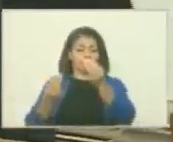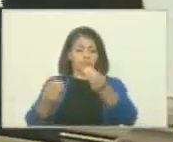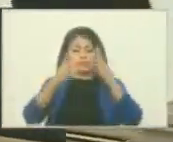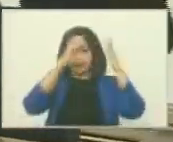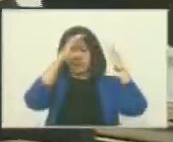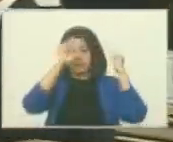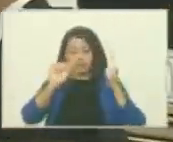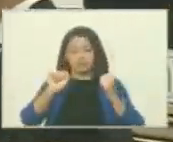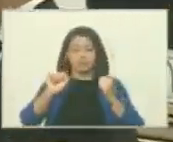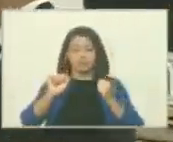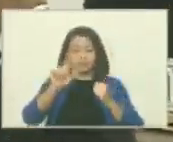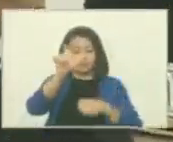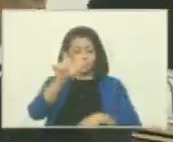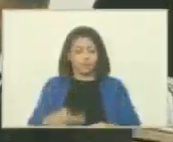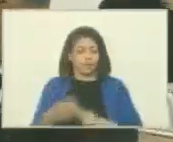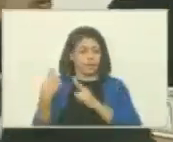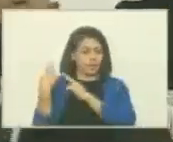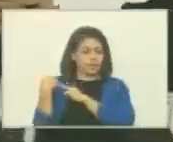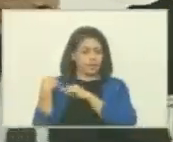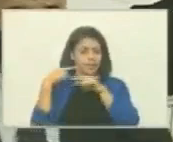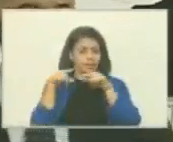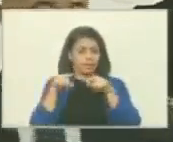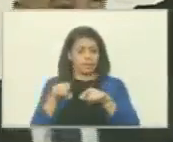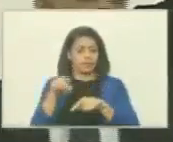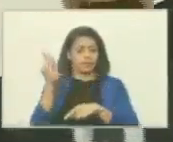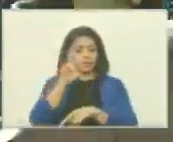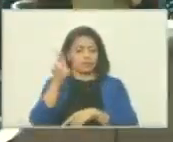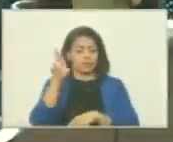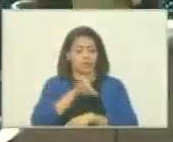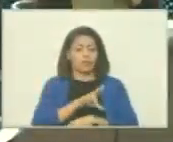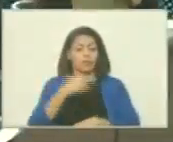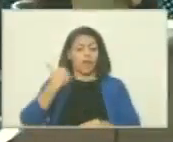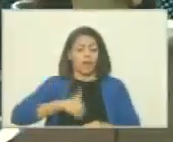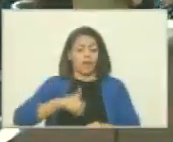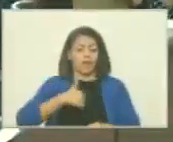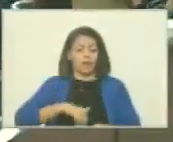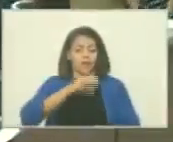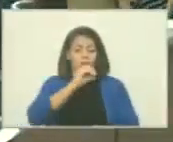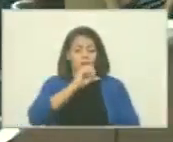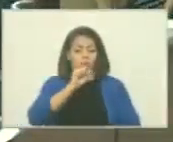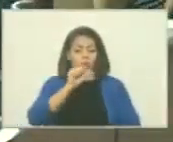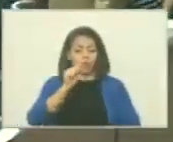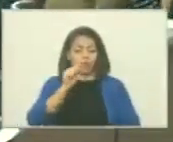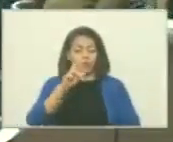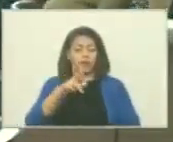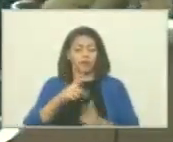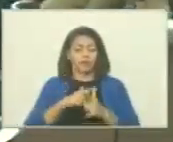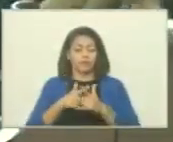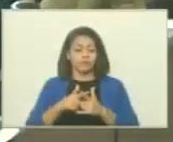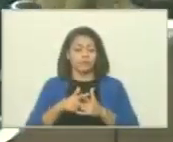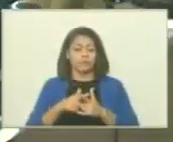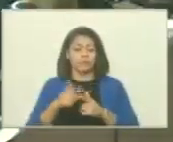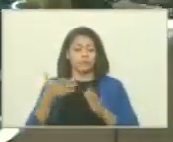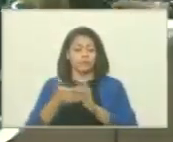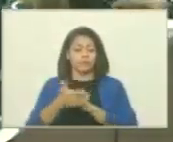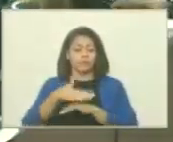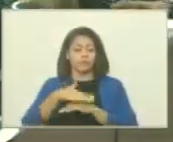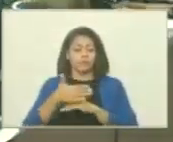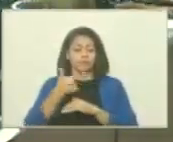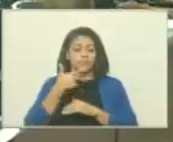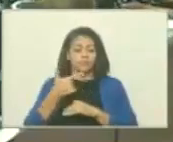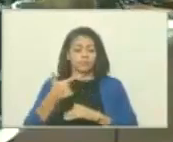embajador plenipotenciario de la república de Argentina Oscar Alberto Laborde es